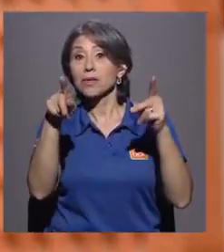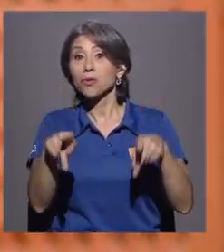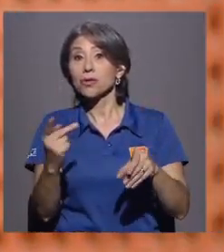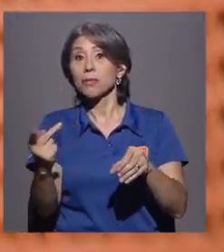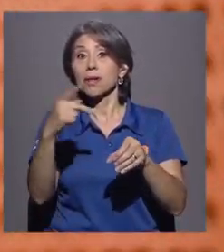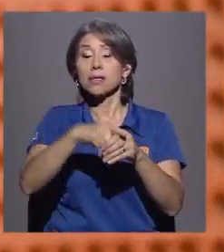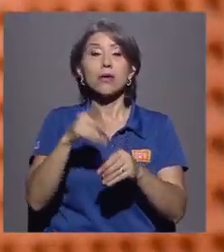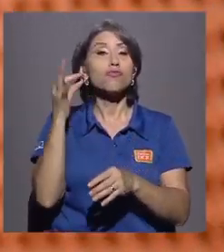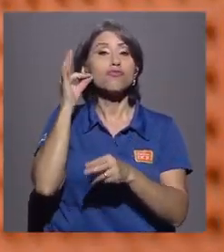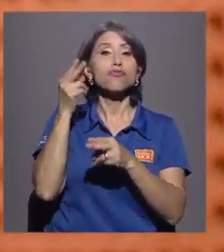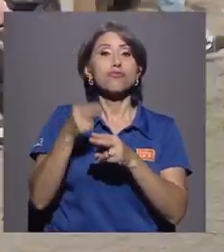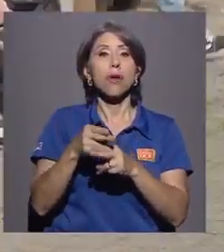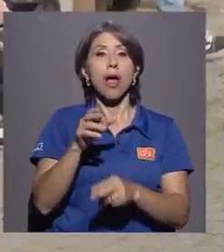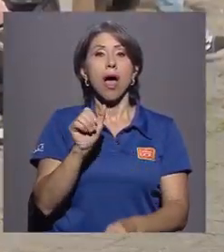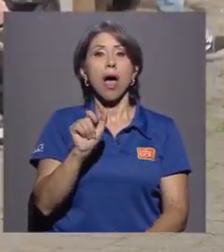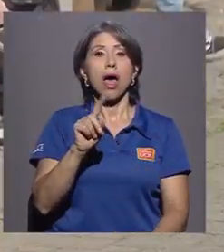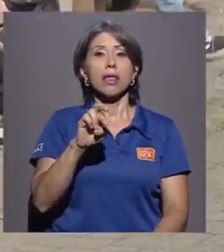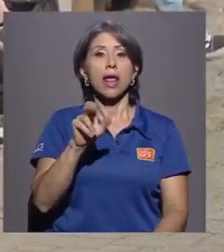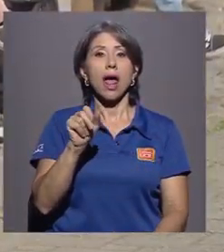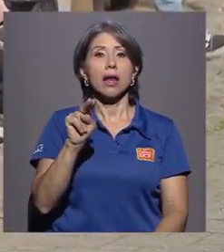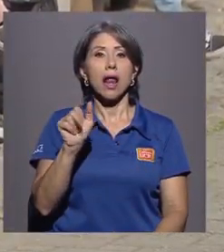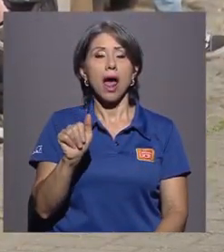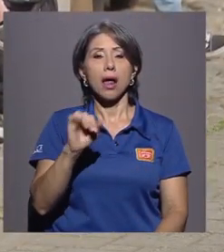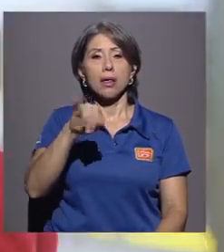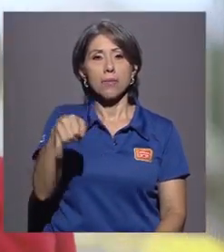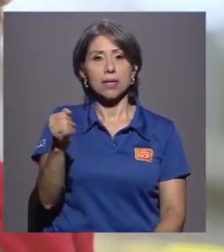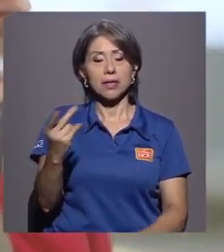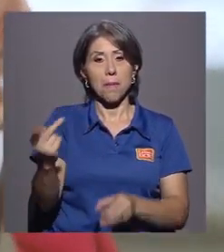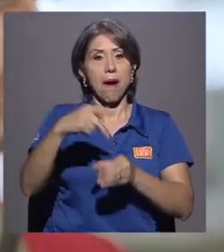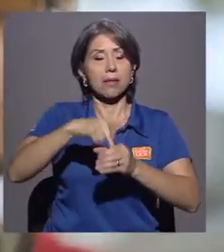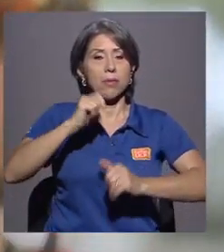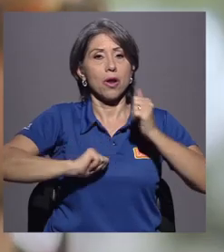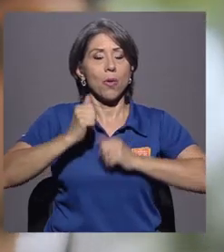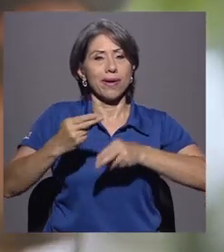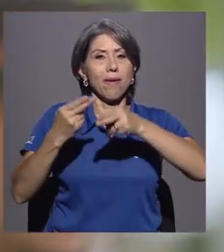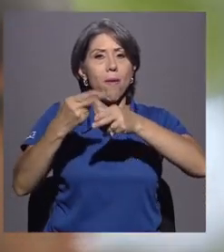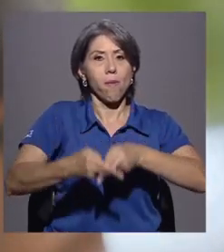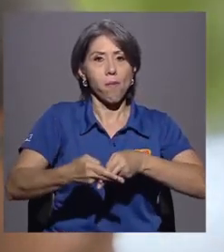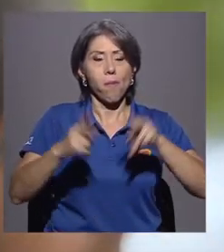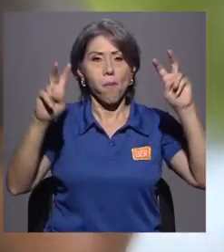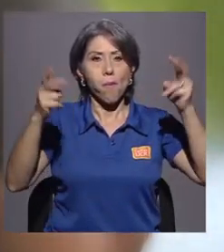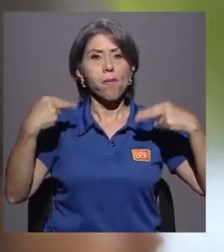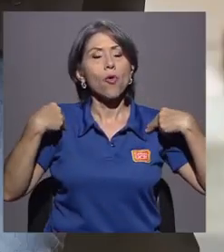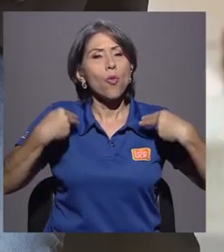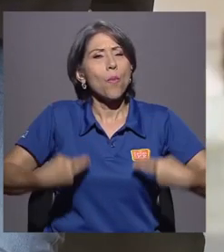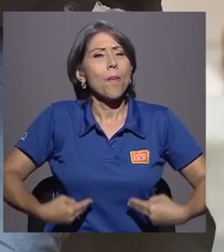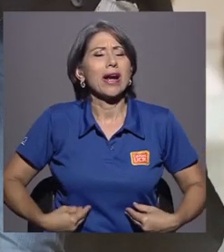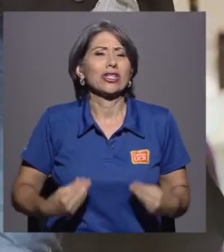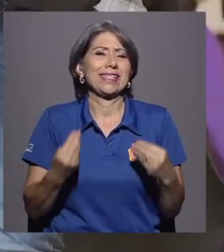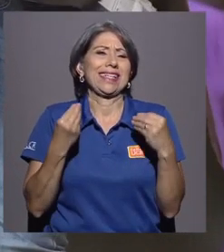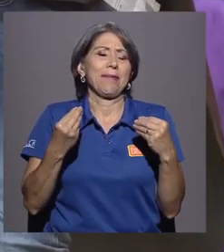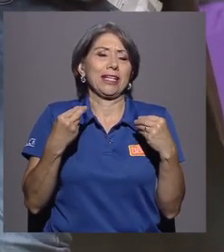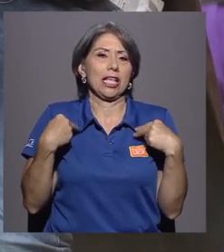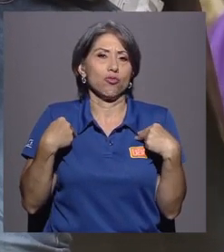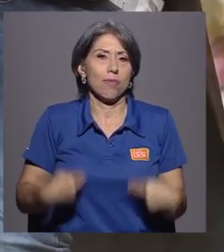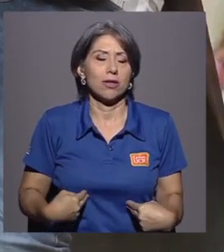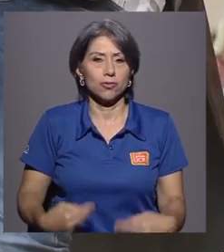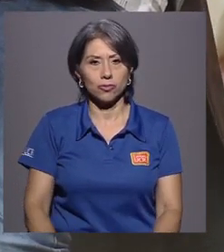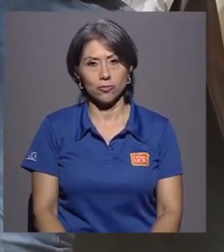estuvo la joven Adriana Jiménez, quien participó de la obra de teatro llamada Humanos Demasiado Humanos.